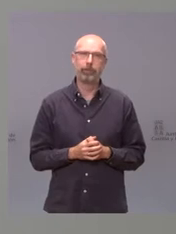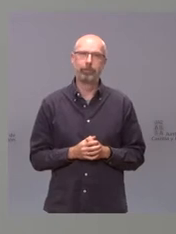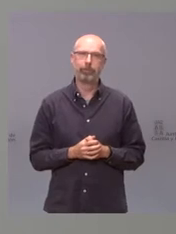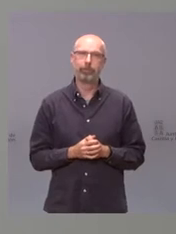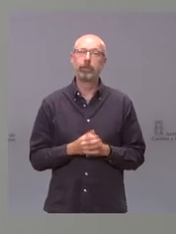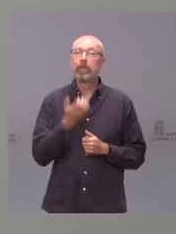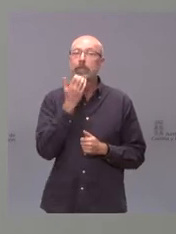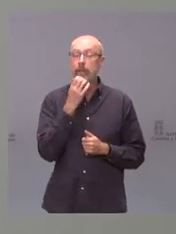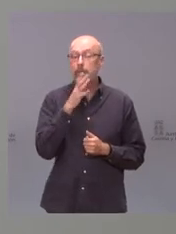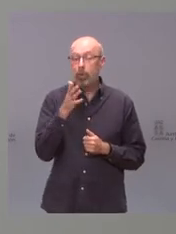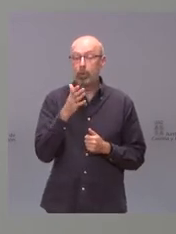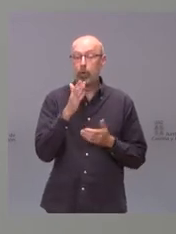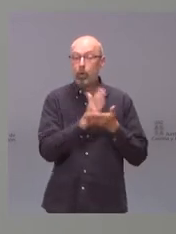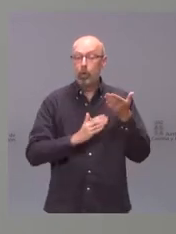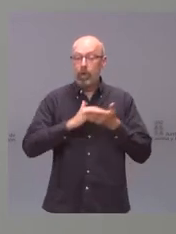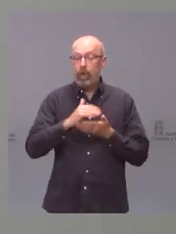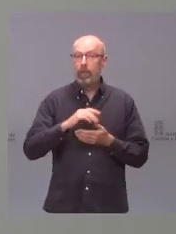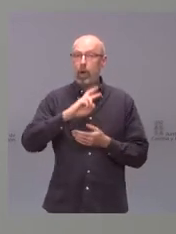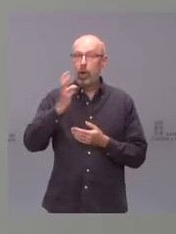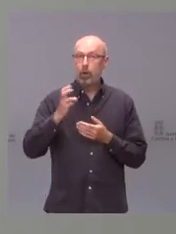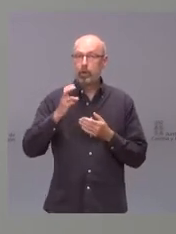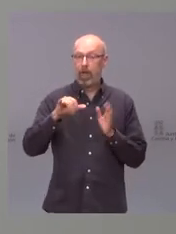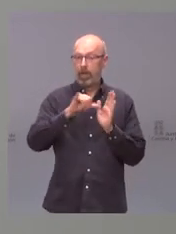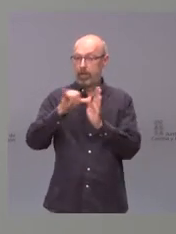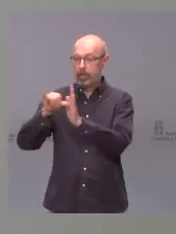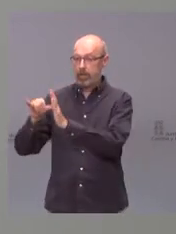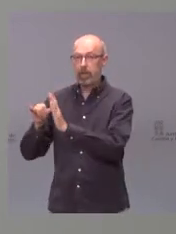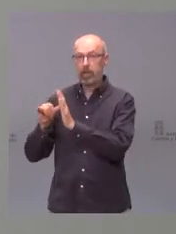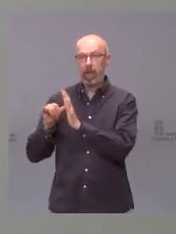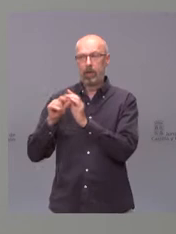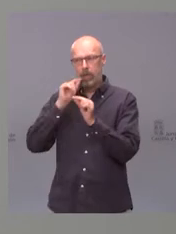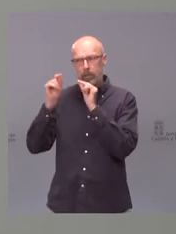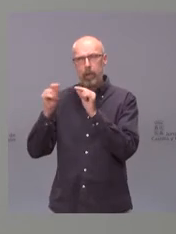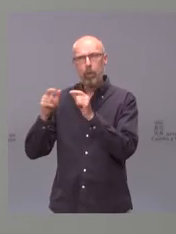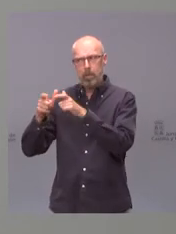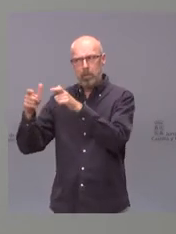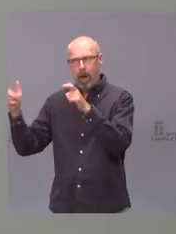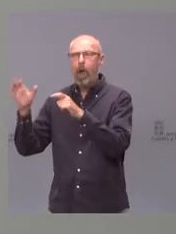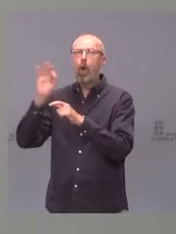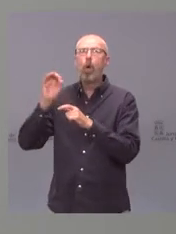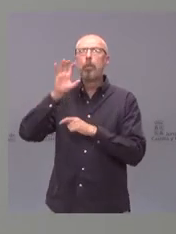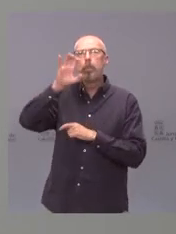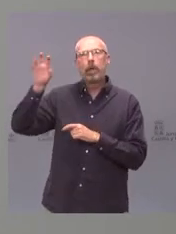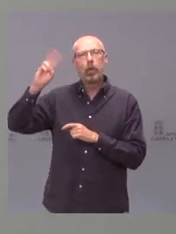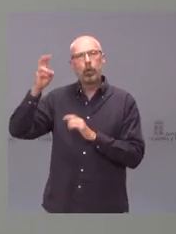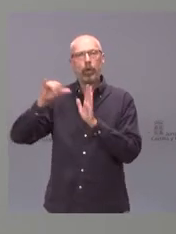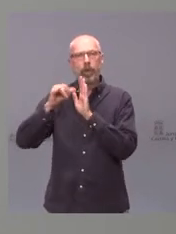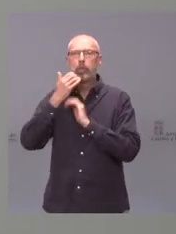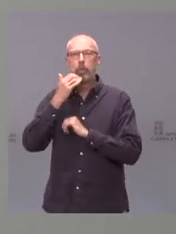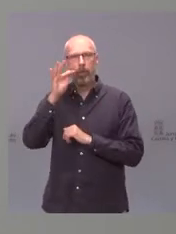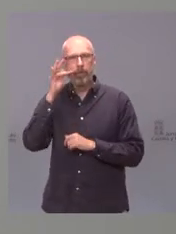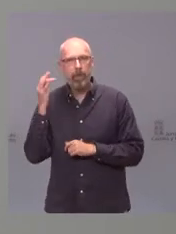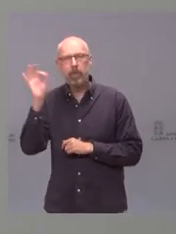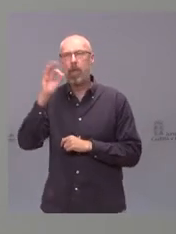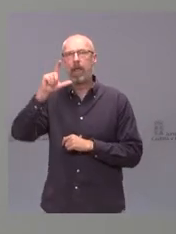comunidades autónomas con incidencias superiores a las nuestras o países tan cercanos a nosotros como puede ser Francia o puede